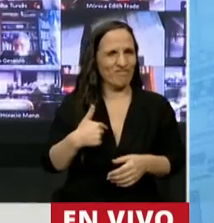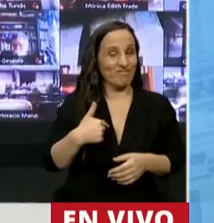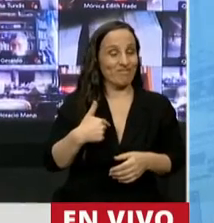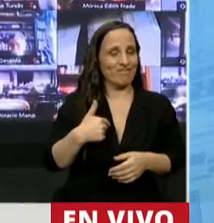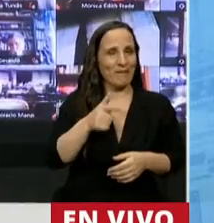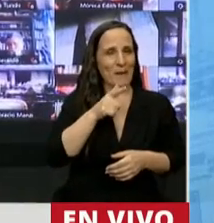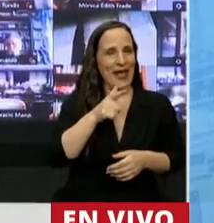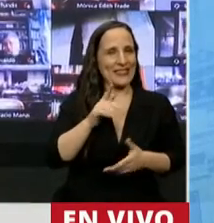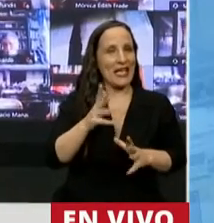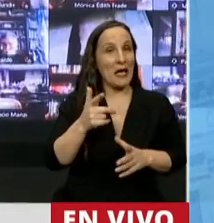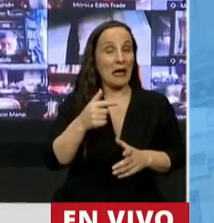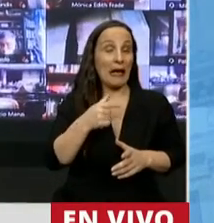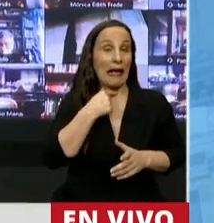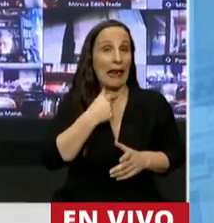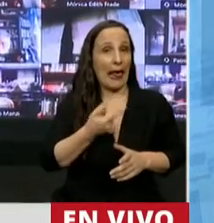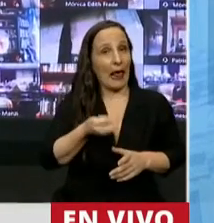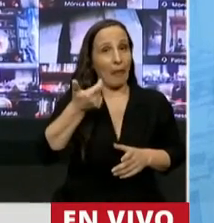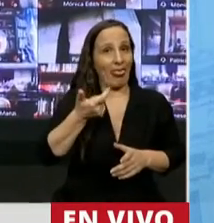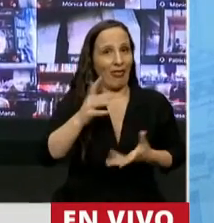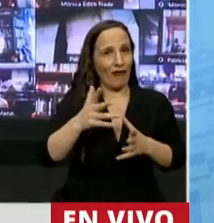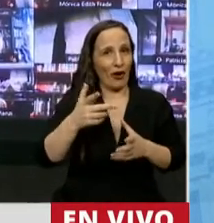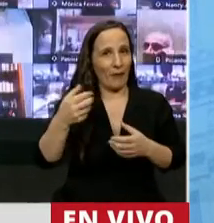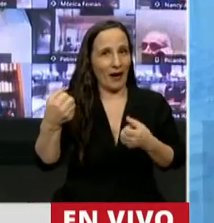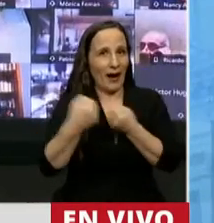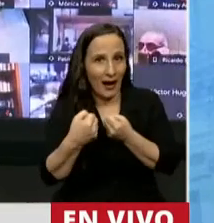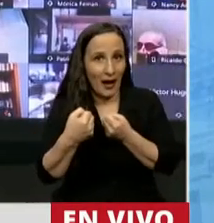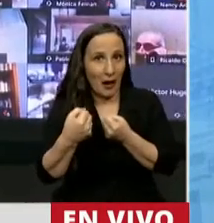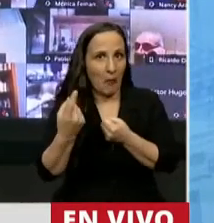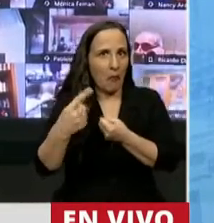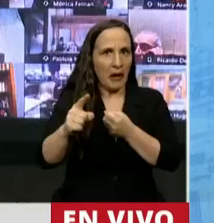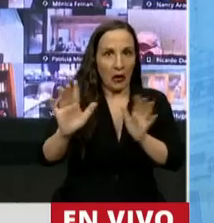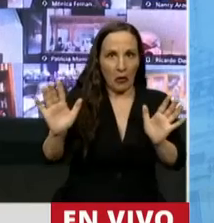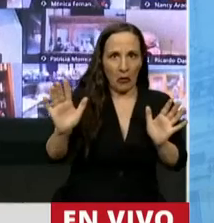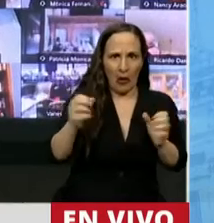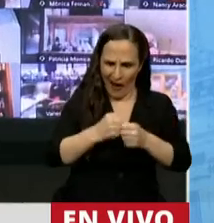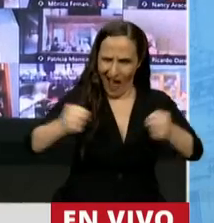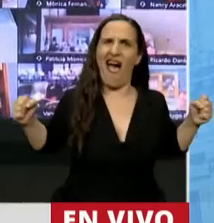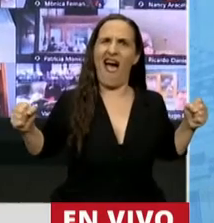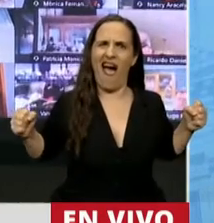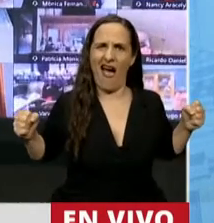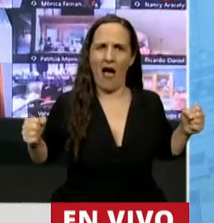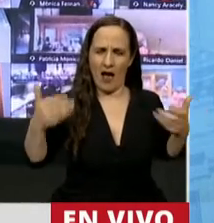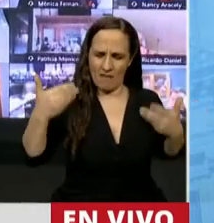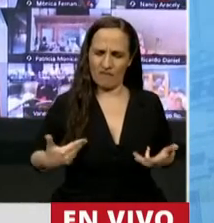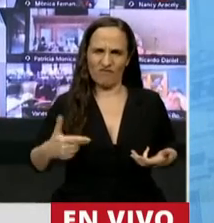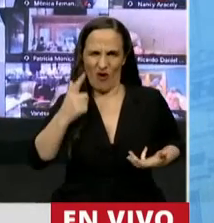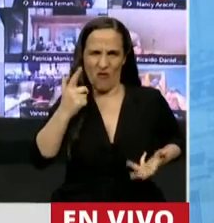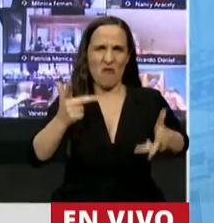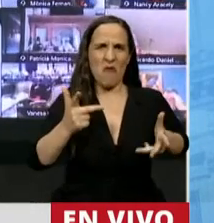que me estaba invitando a pelear, pero no tuvo ni la valentía ni la verdadera hombría de aclararlo.